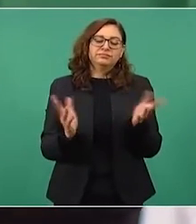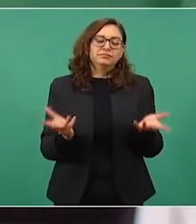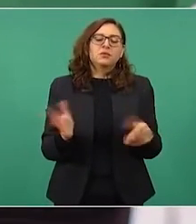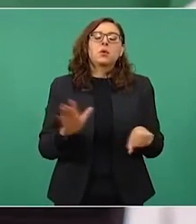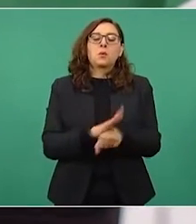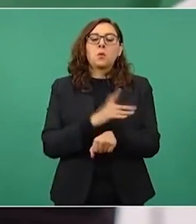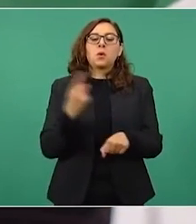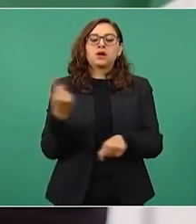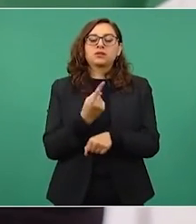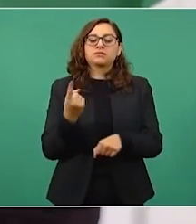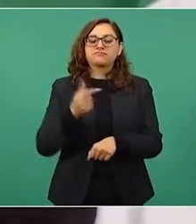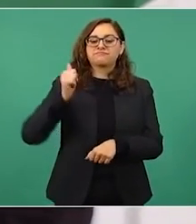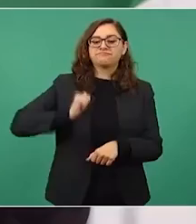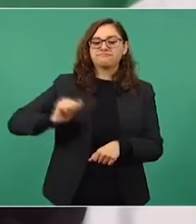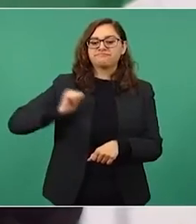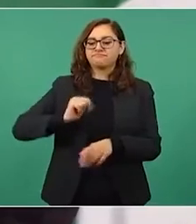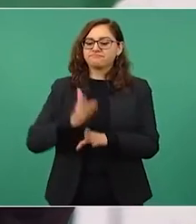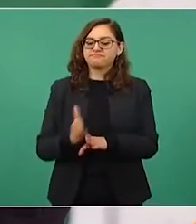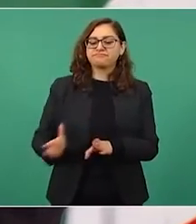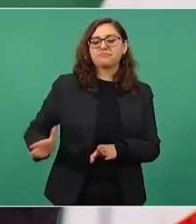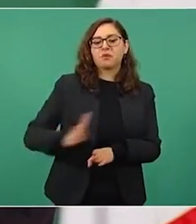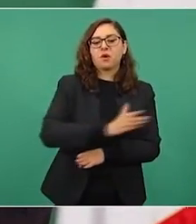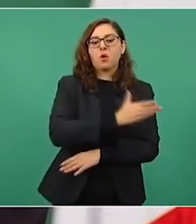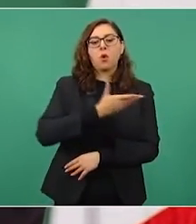de simulación.